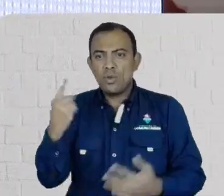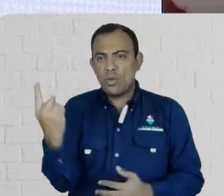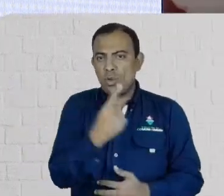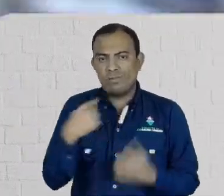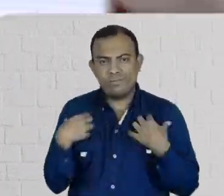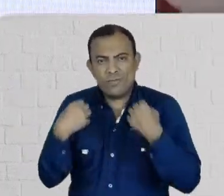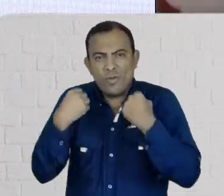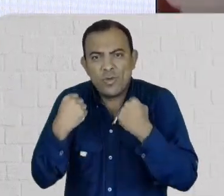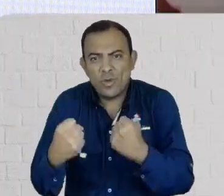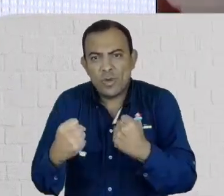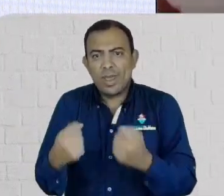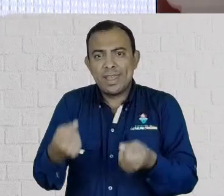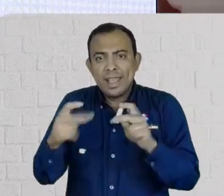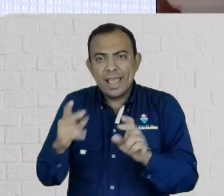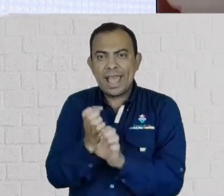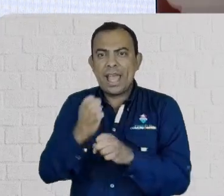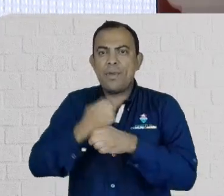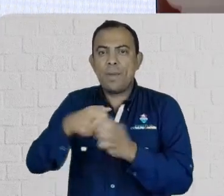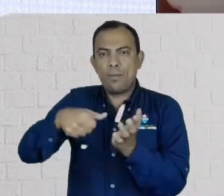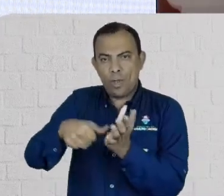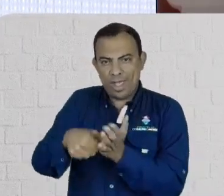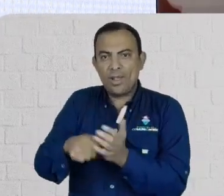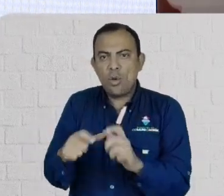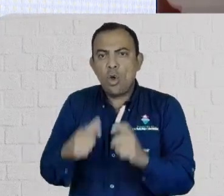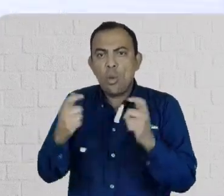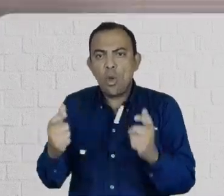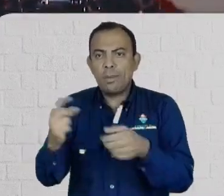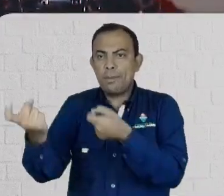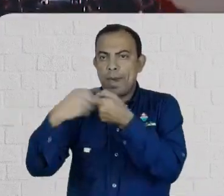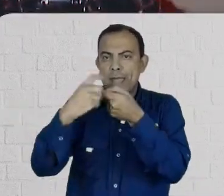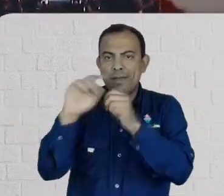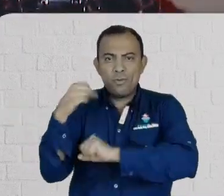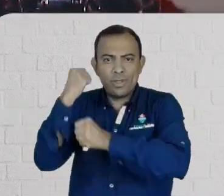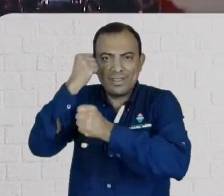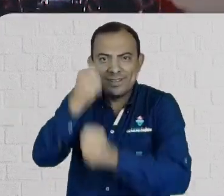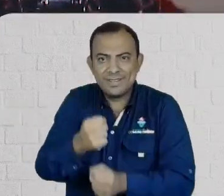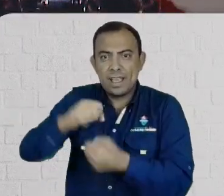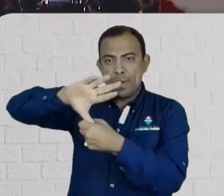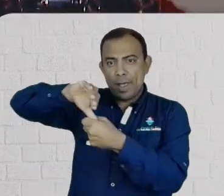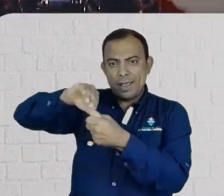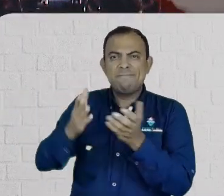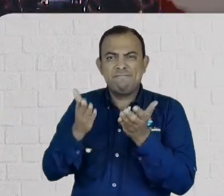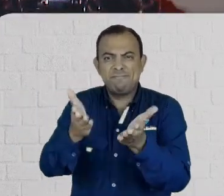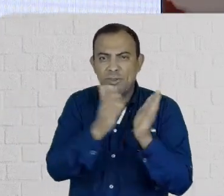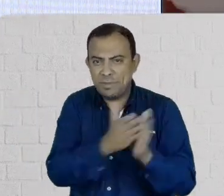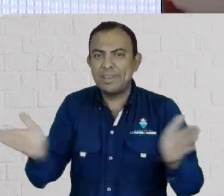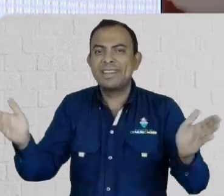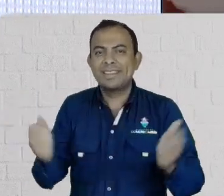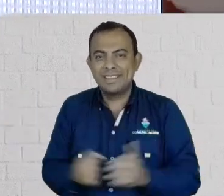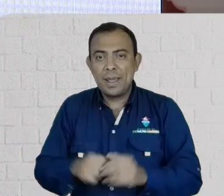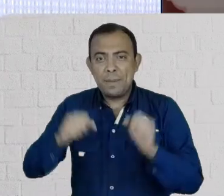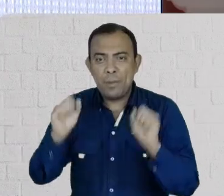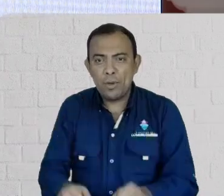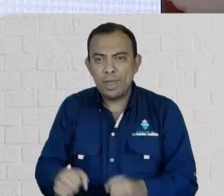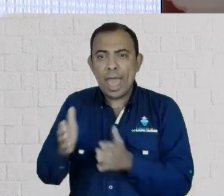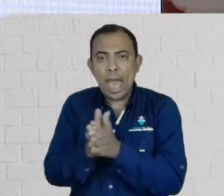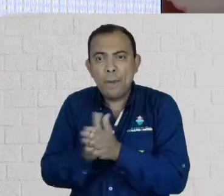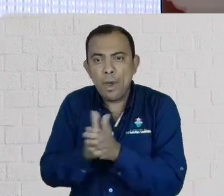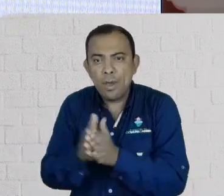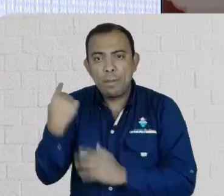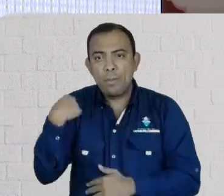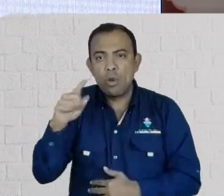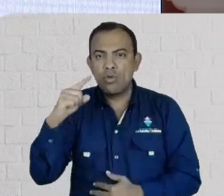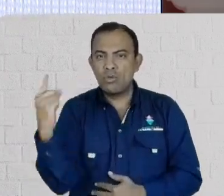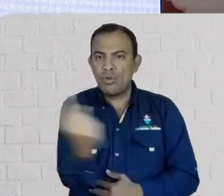este esfuerzo, tanto del equipo municipal como de los patrocinadores, fundaciones, embajadas y demás, pueda ser aprovechado por todos los